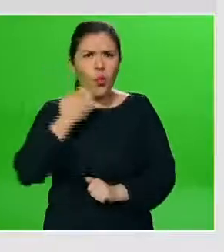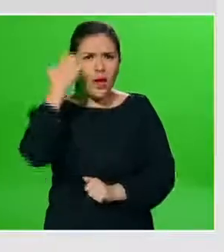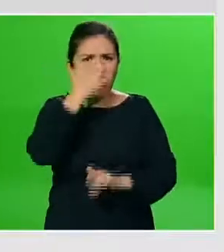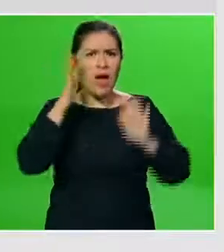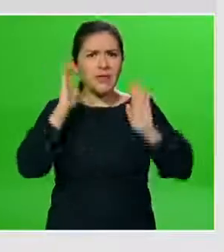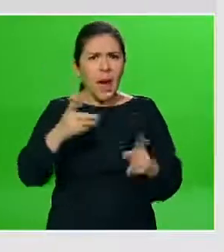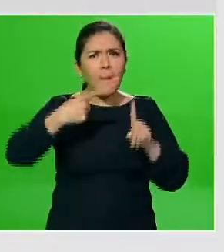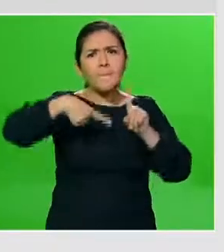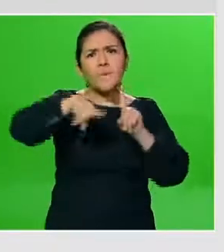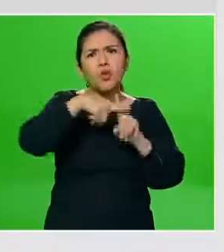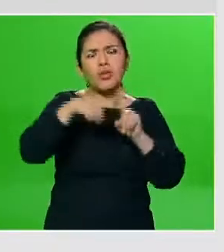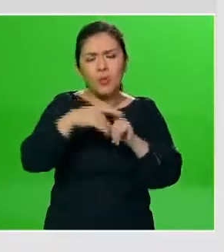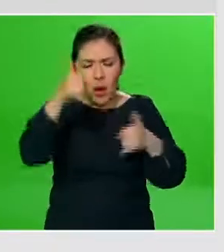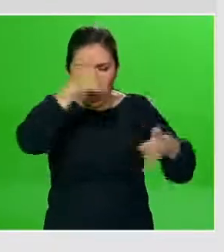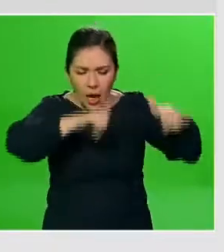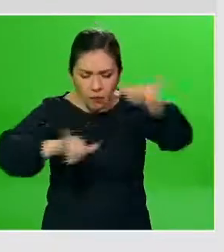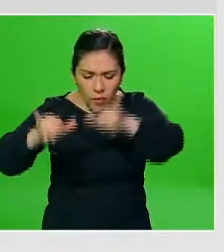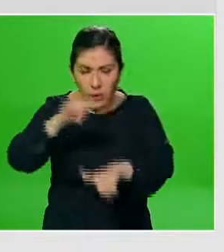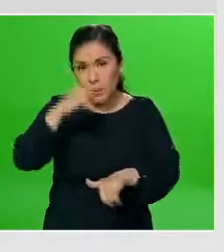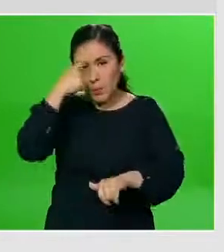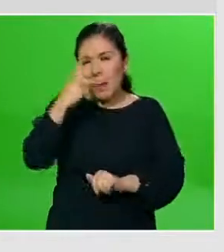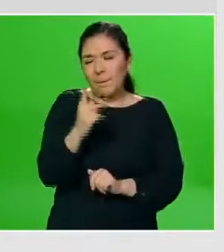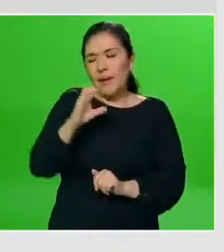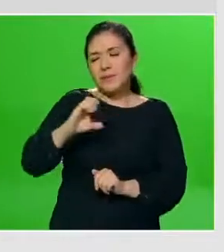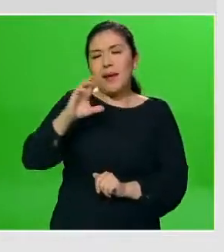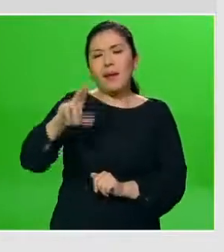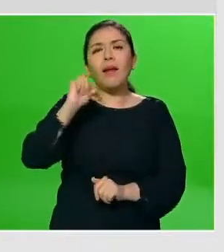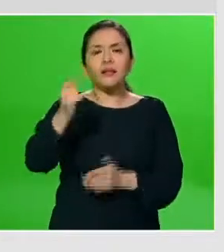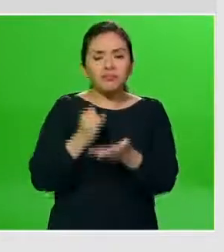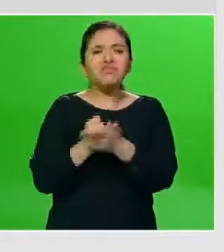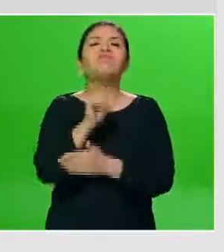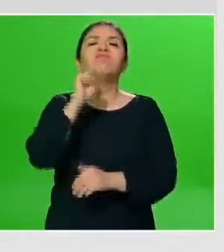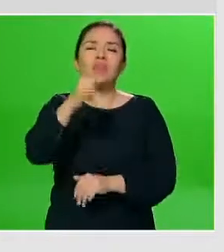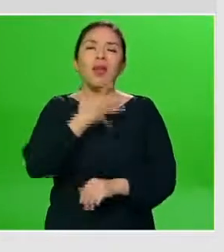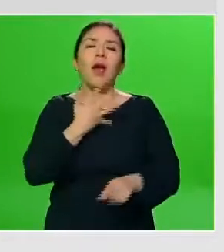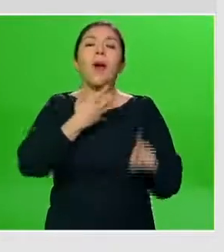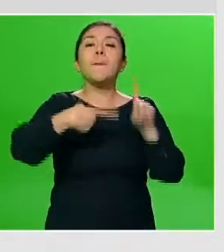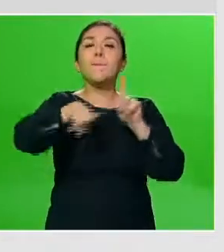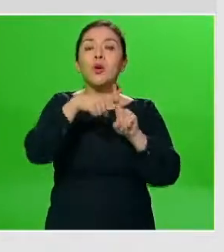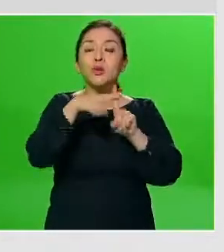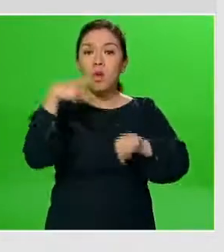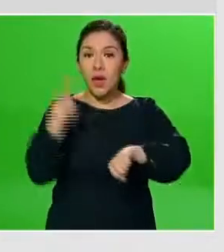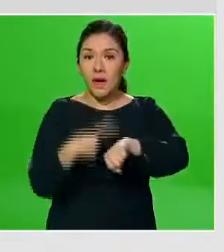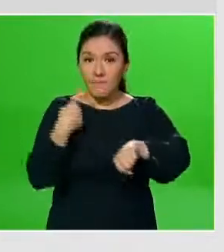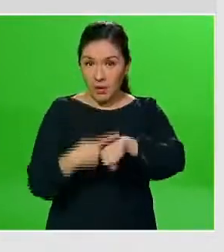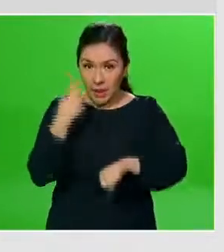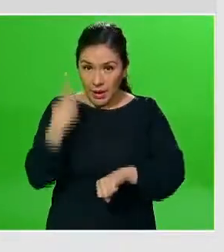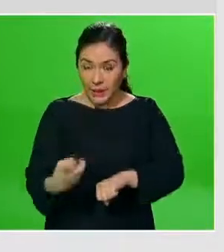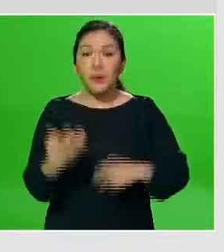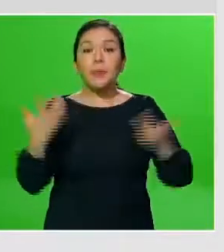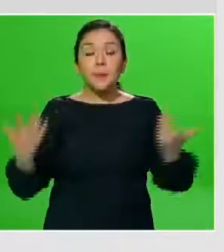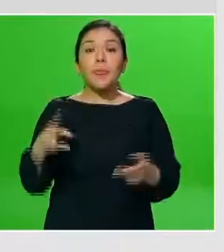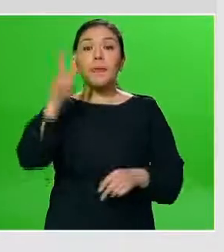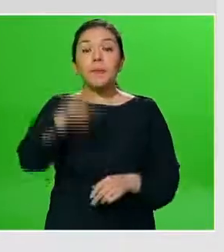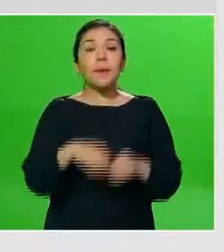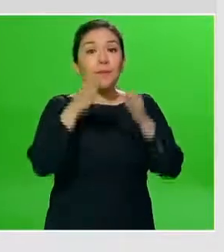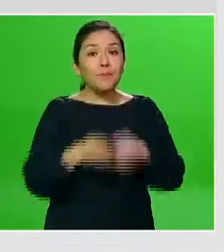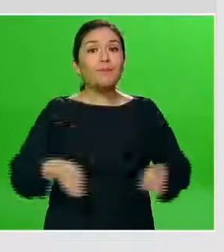de laboratorio de PCR confirmatoria para la enfermedad. Entonces, sí es